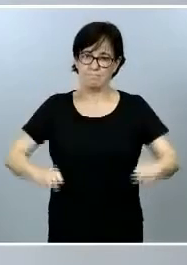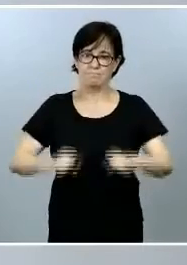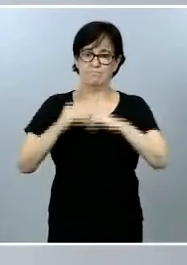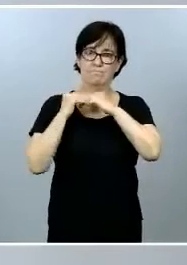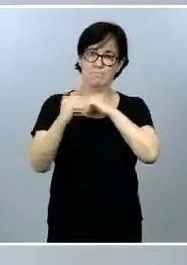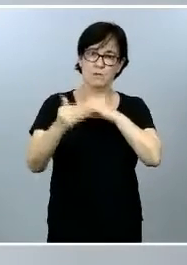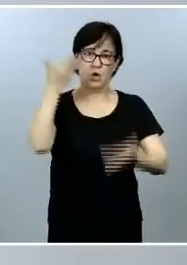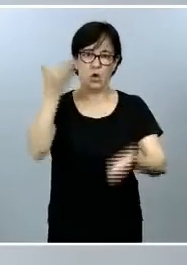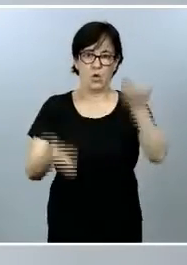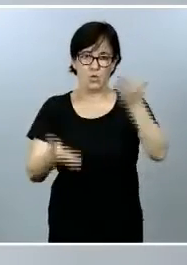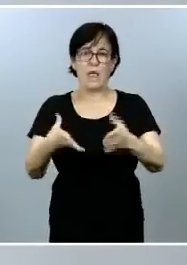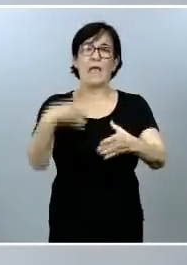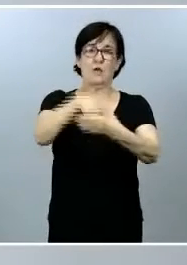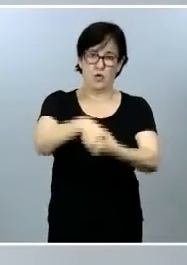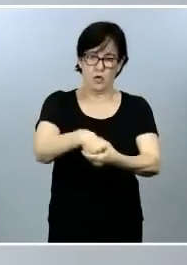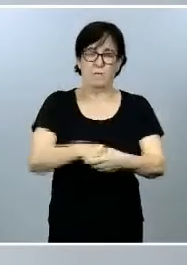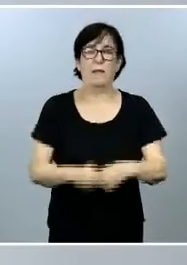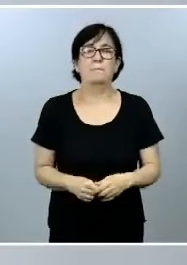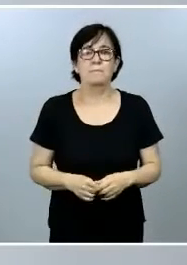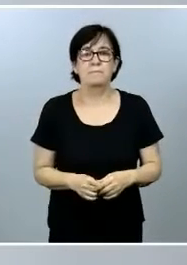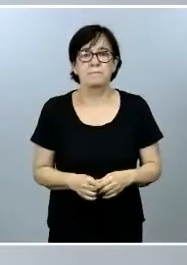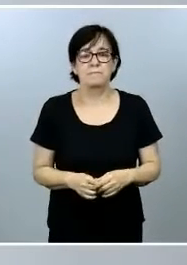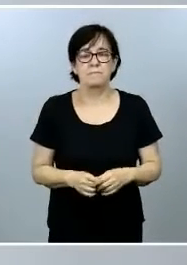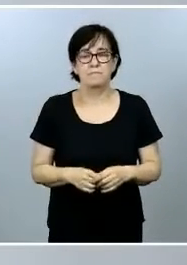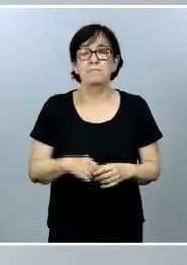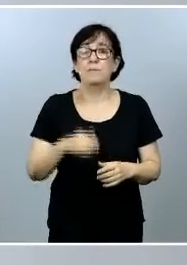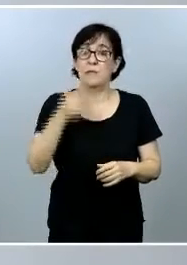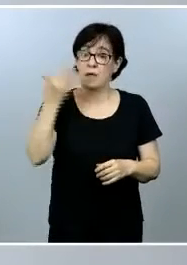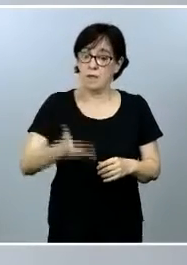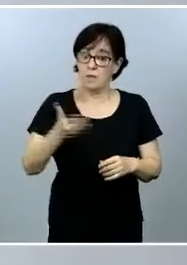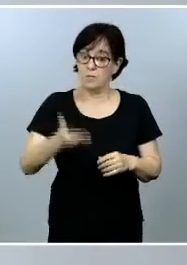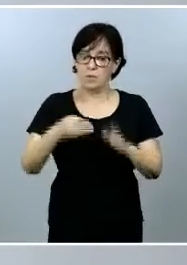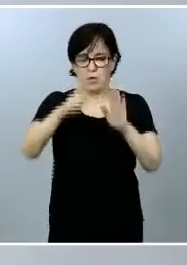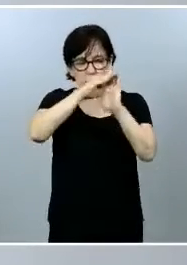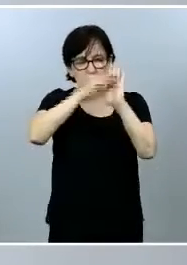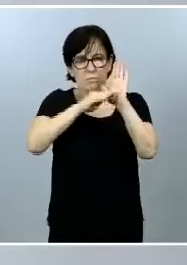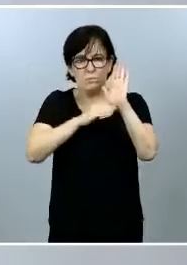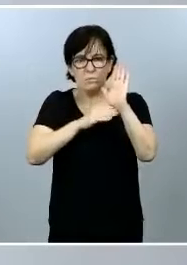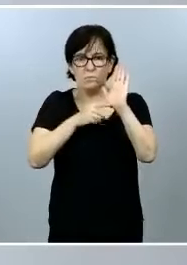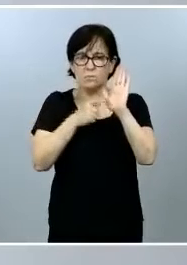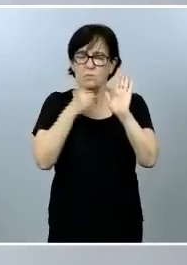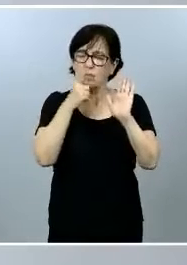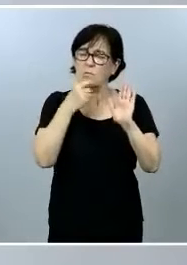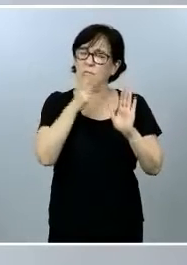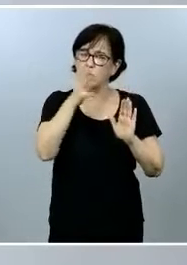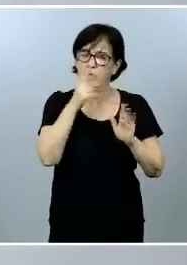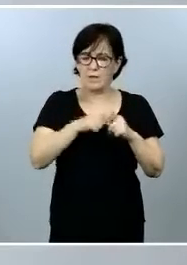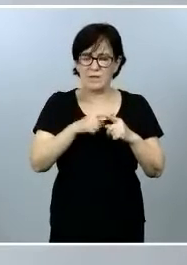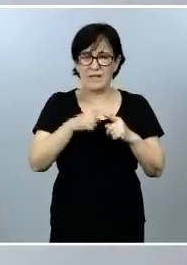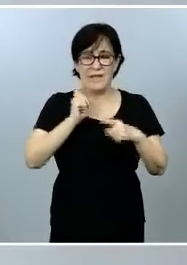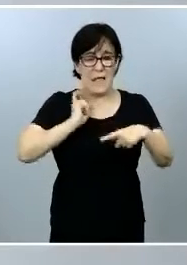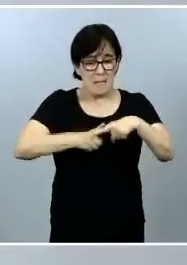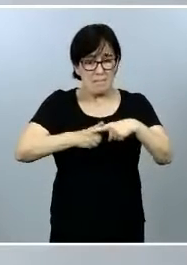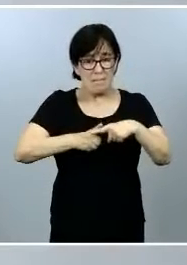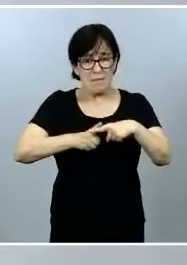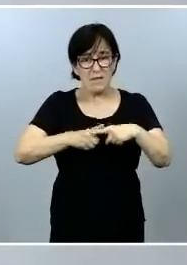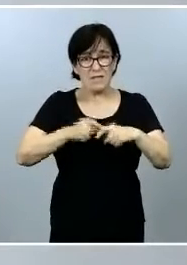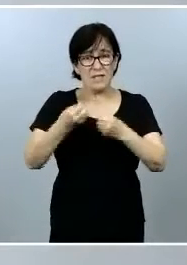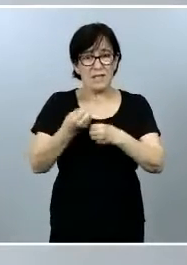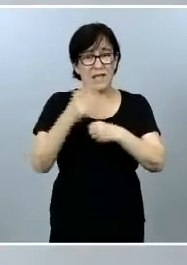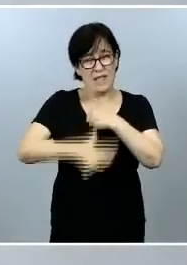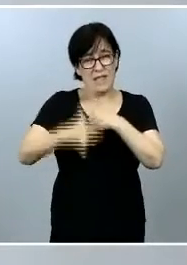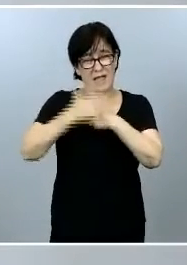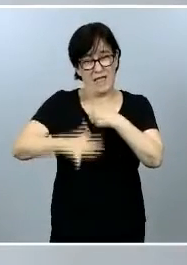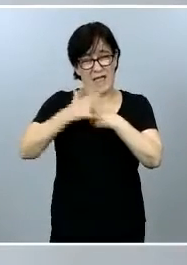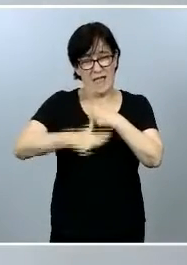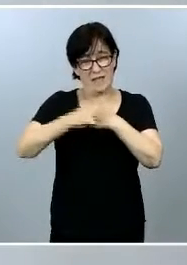inclusiva. Es importante este paquete por muchos motivos. Alrededor de la mitad de las emisiones de gases de efecto invernadero,